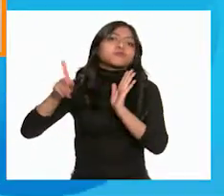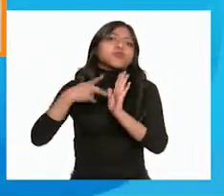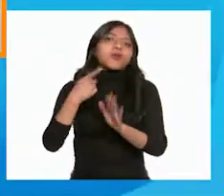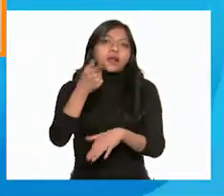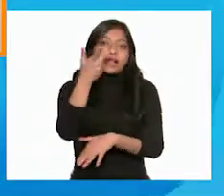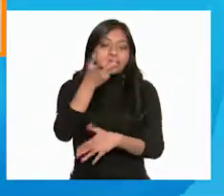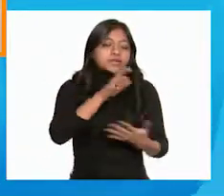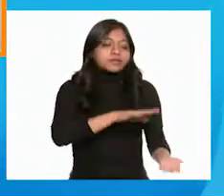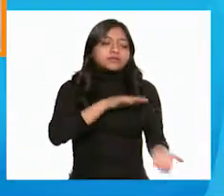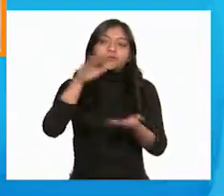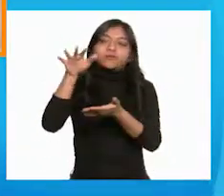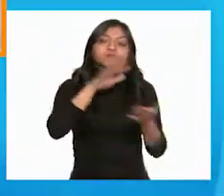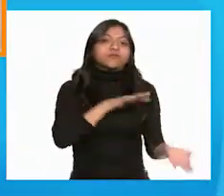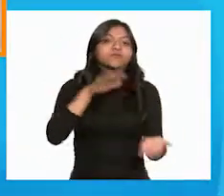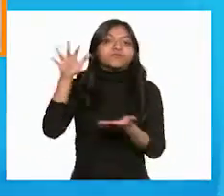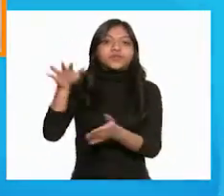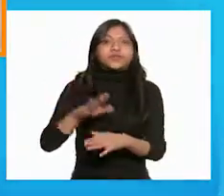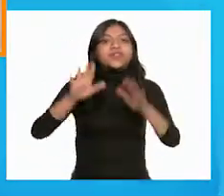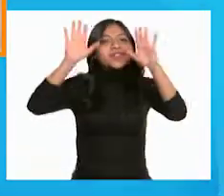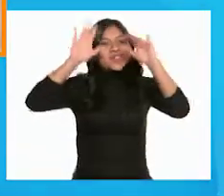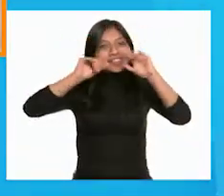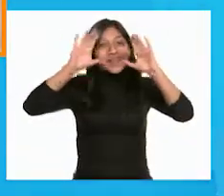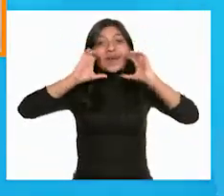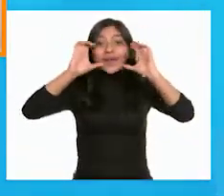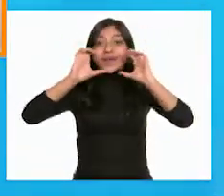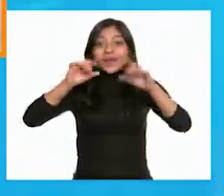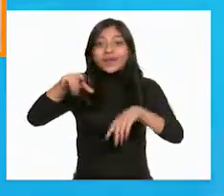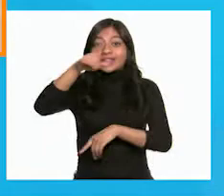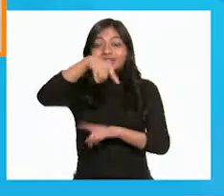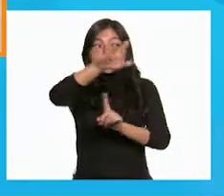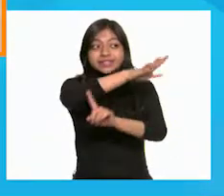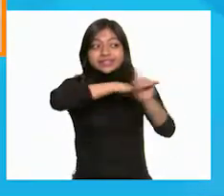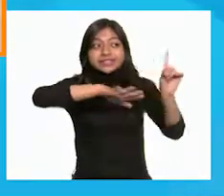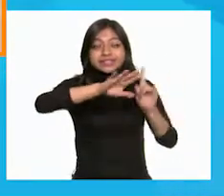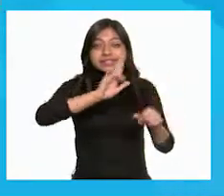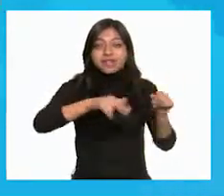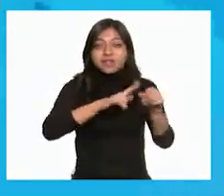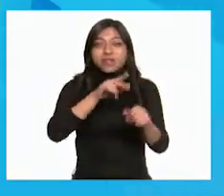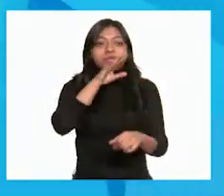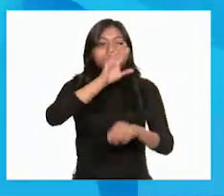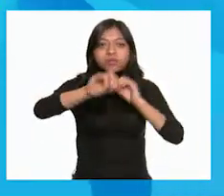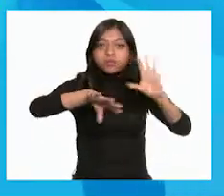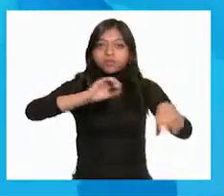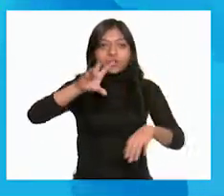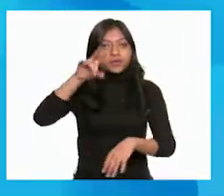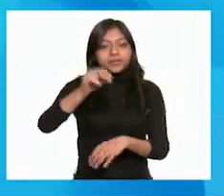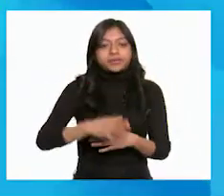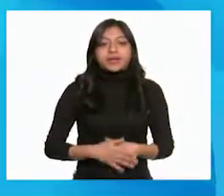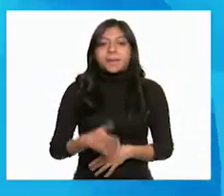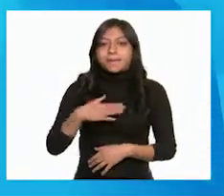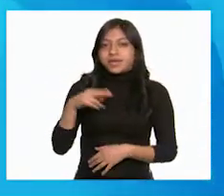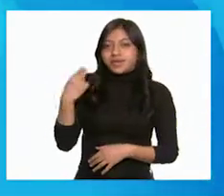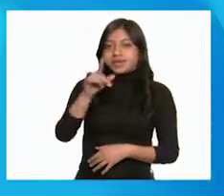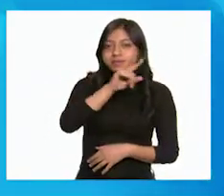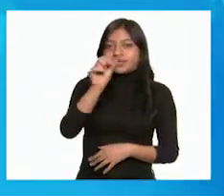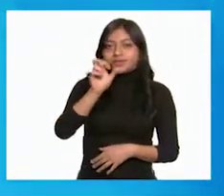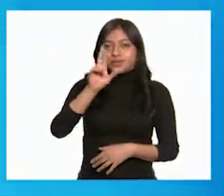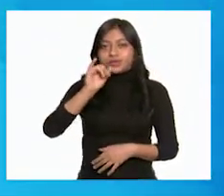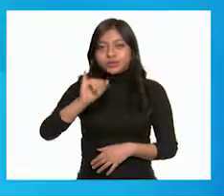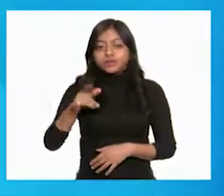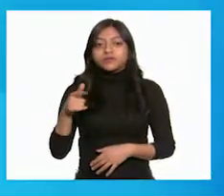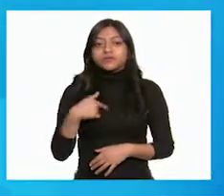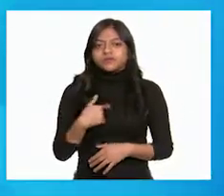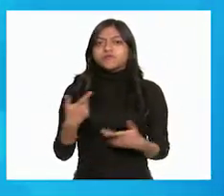transforman en cosas. Adiós, cuiden el medio ambiente y no tienen vacila. Yo soy Suri y nosotros